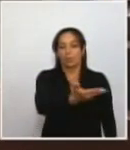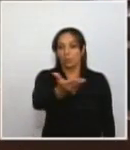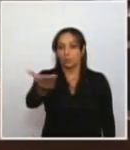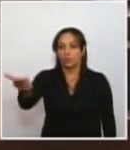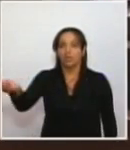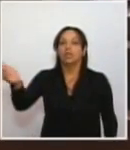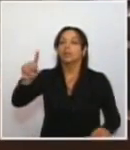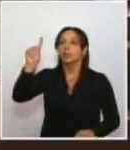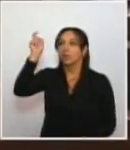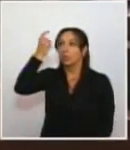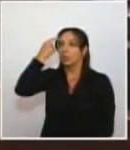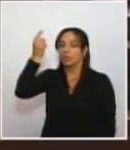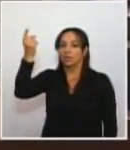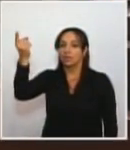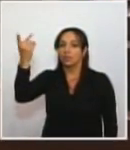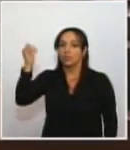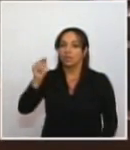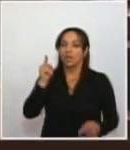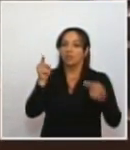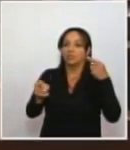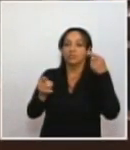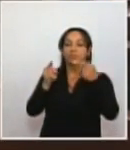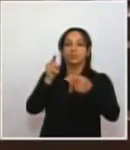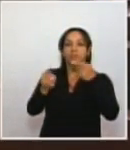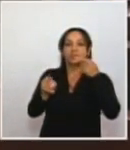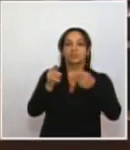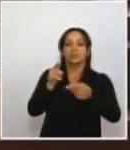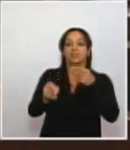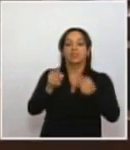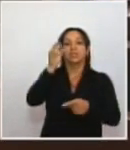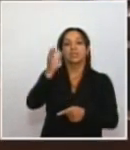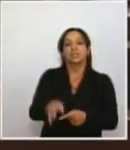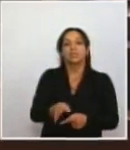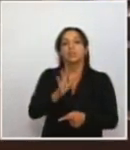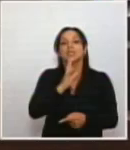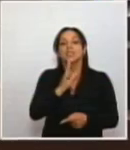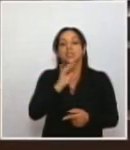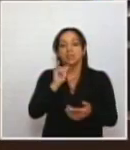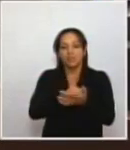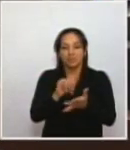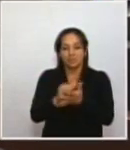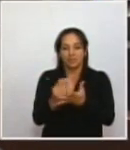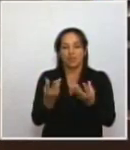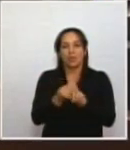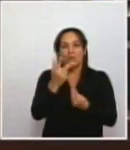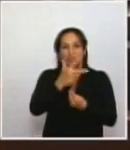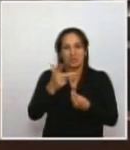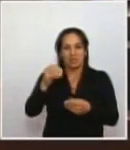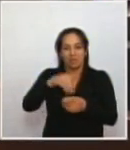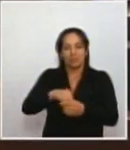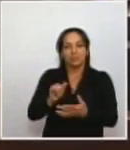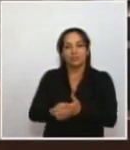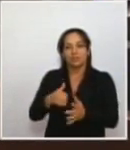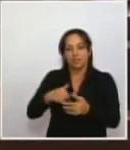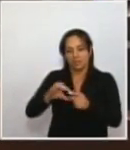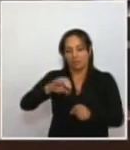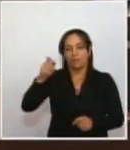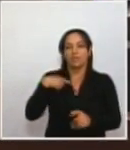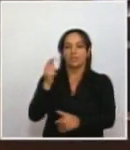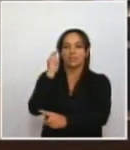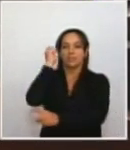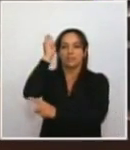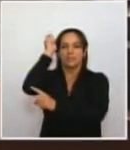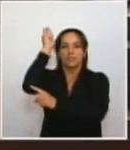y al gobierno lo señalarán permanentemente los constitucionalistas, por un hierro constitucional